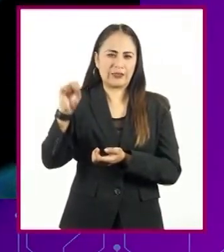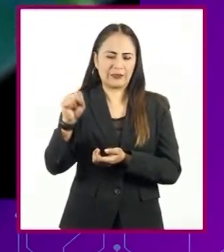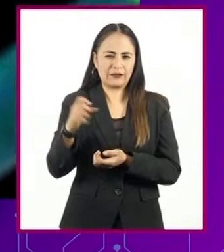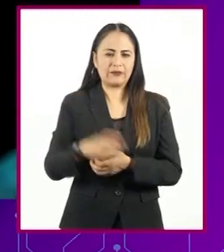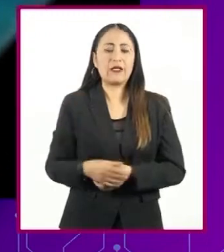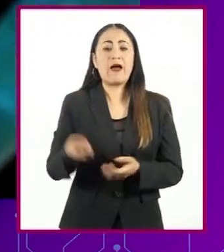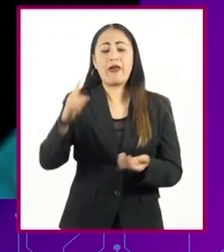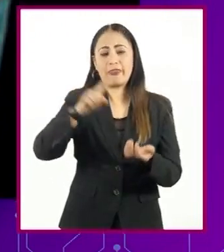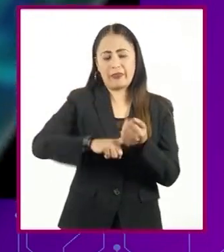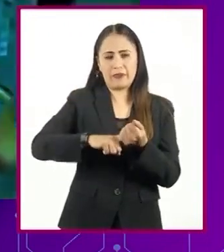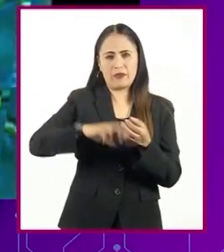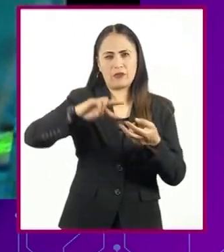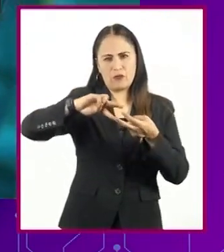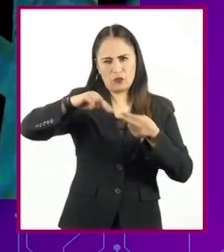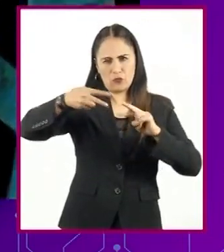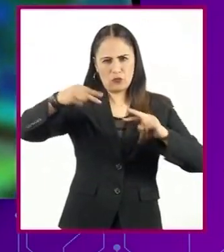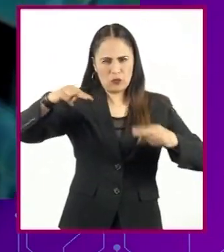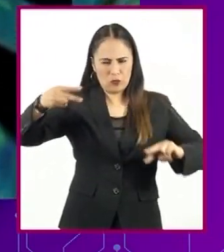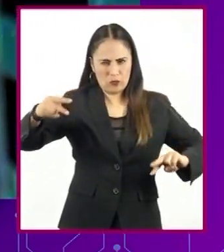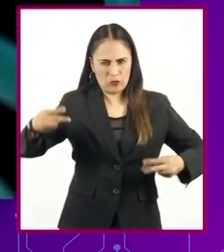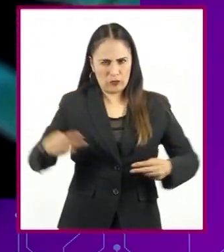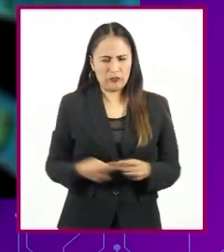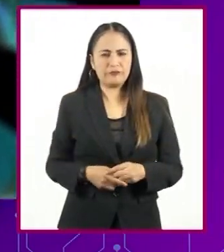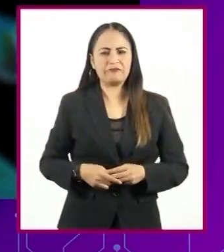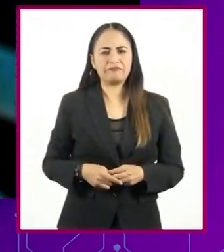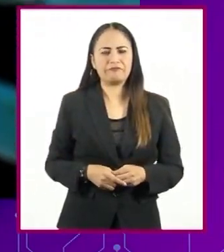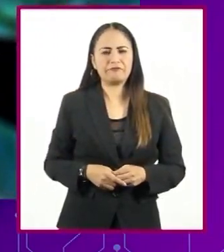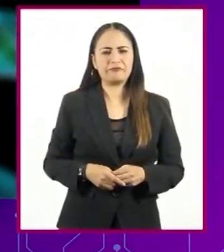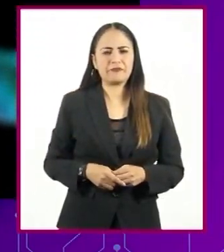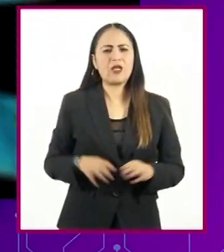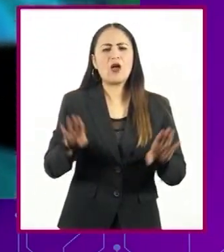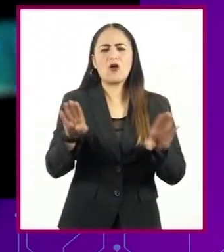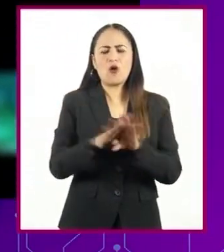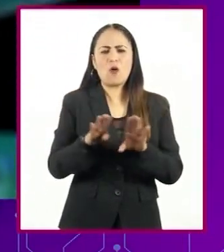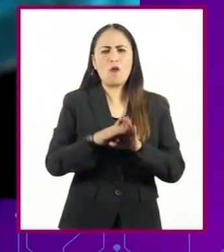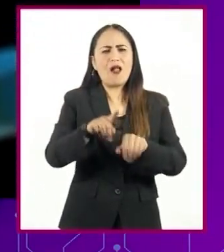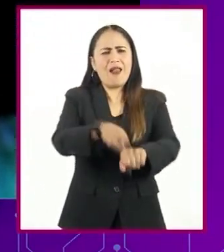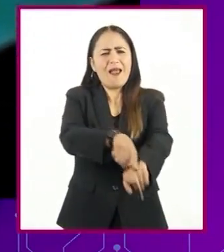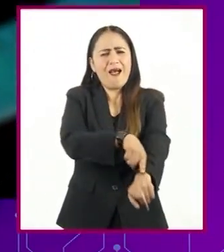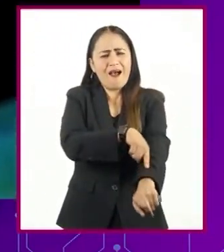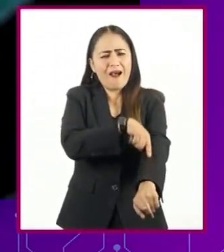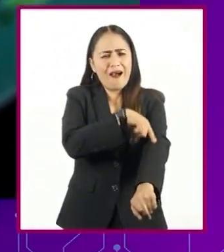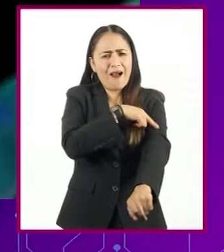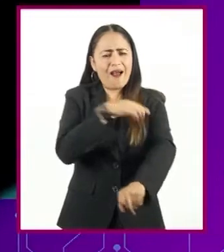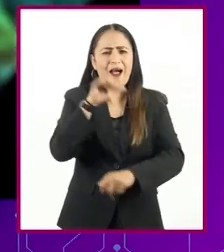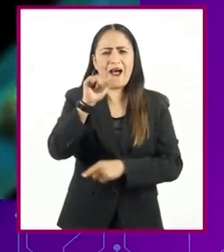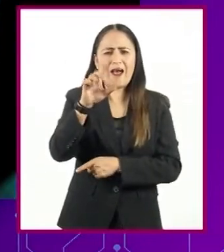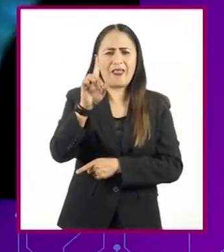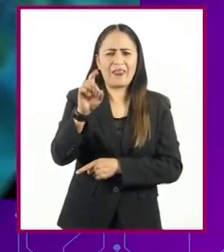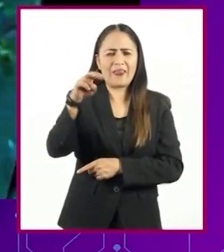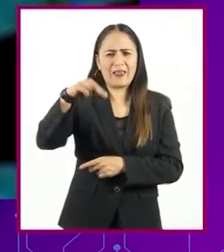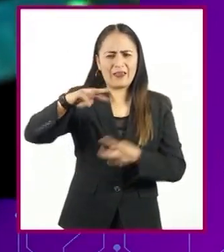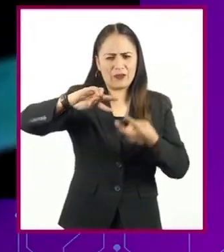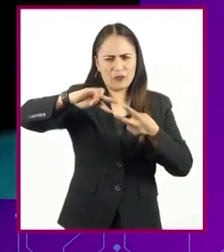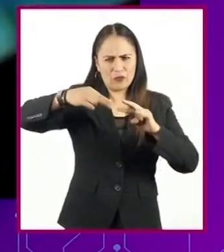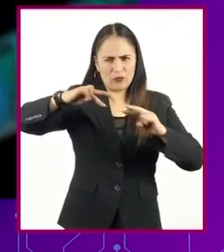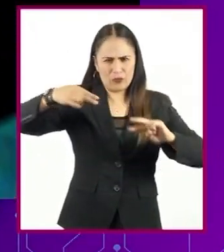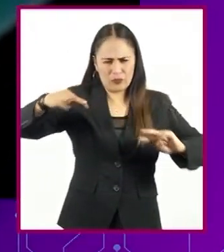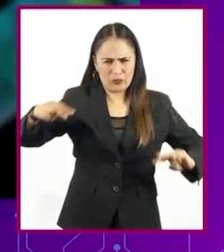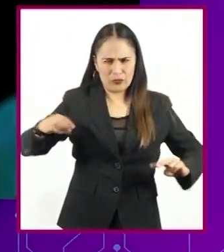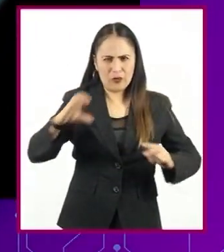parte del material genético de la célula, organizado en largas cadenas de ADN que forman a los cromosomas.